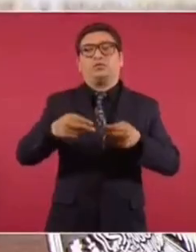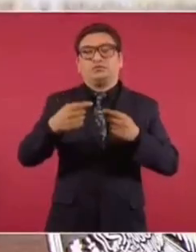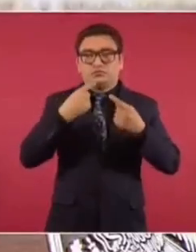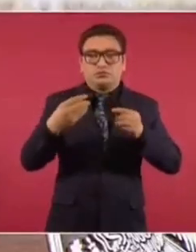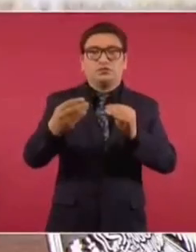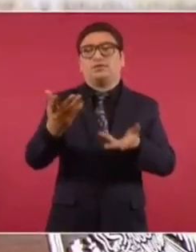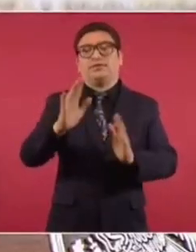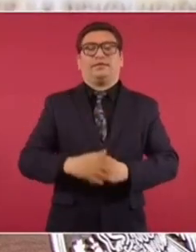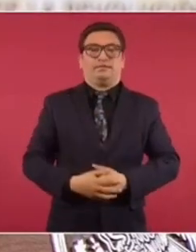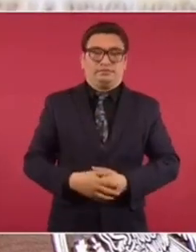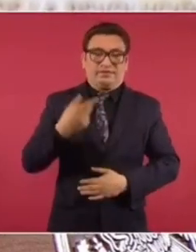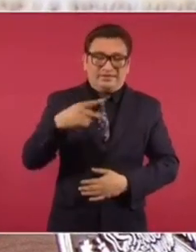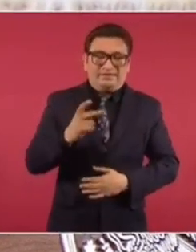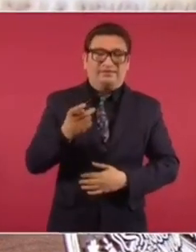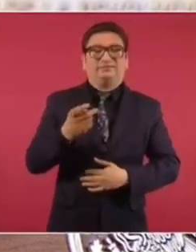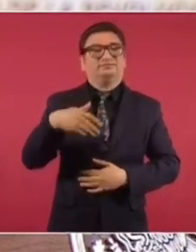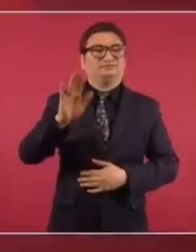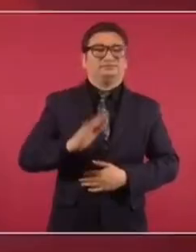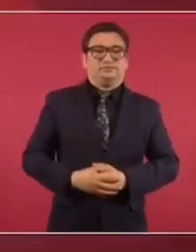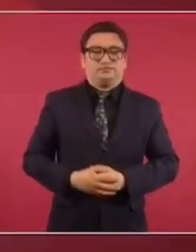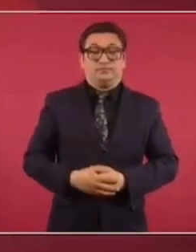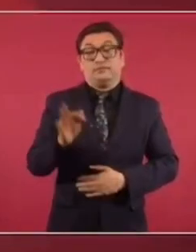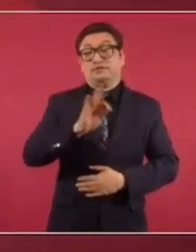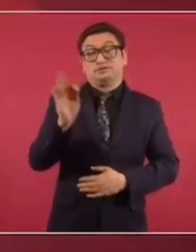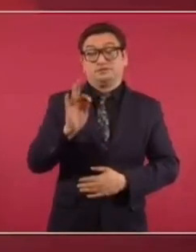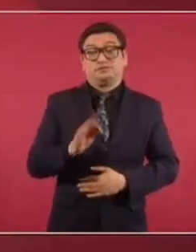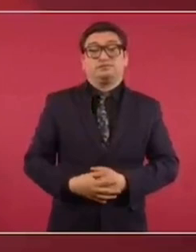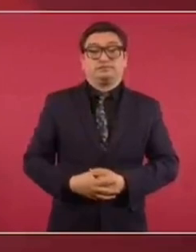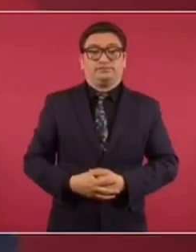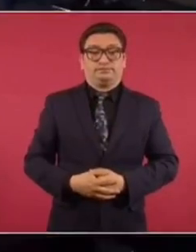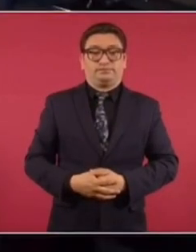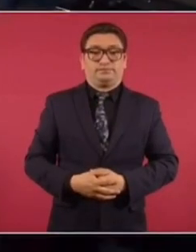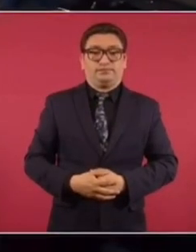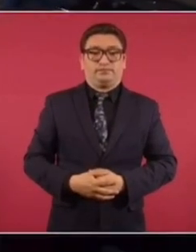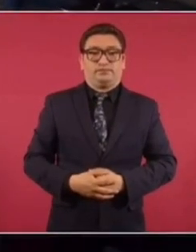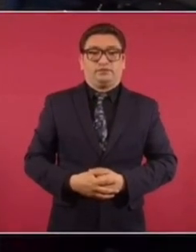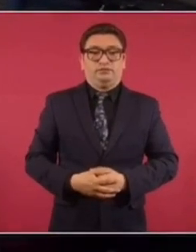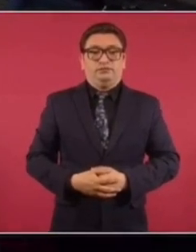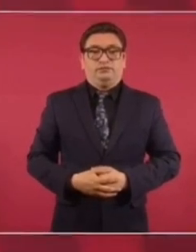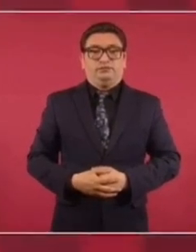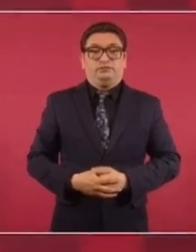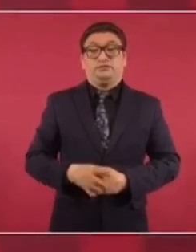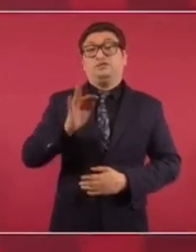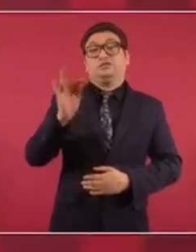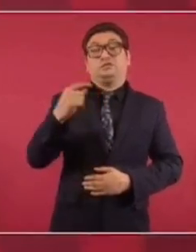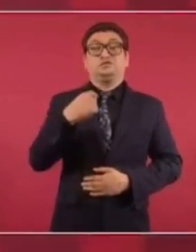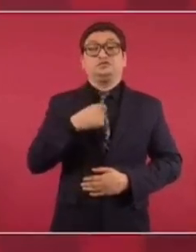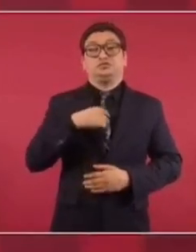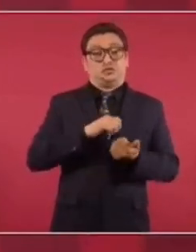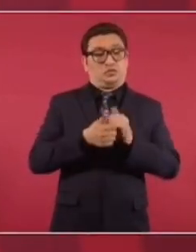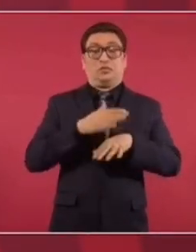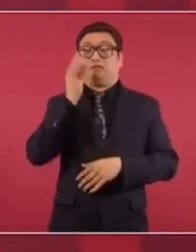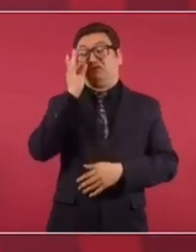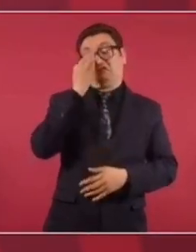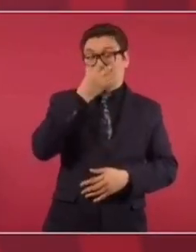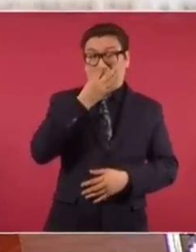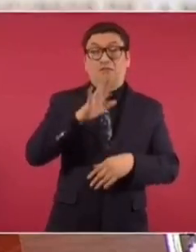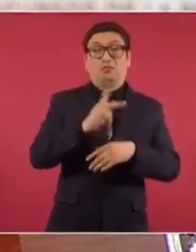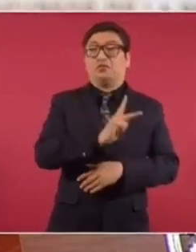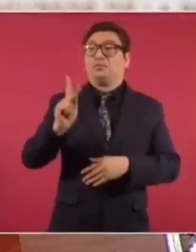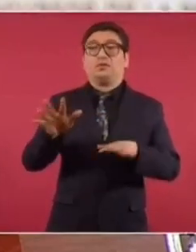y va a ser muy probable que yo sea fresa en comparación